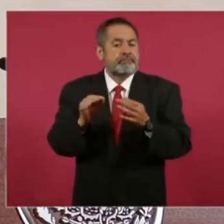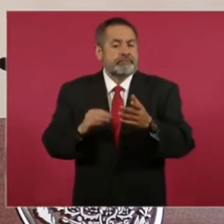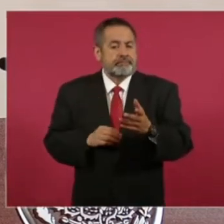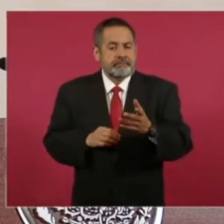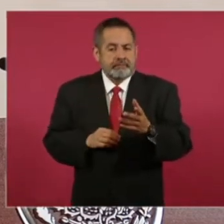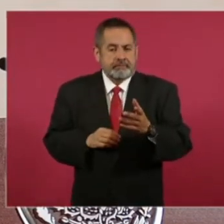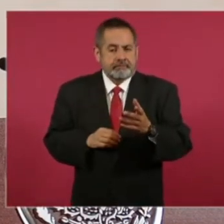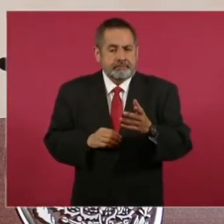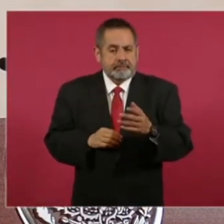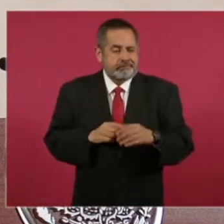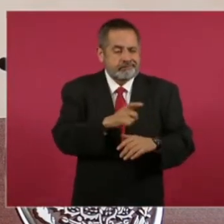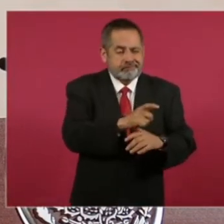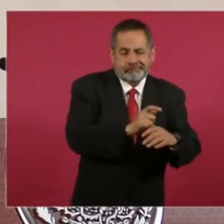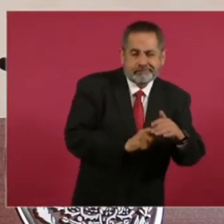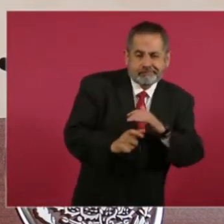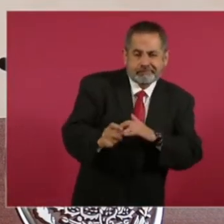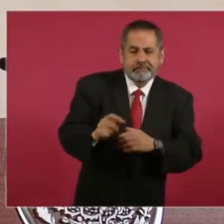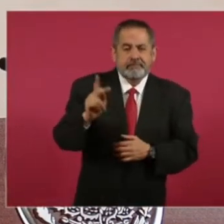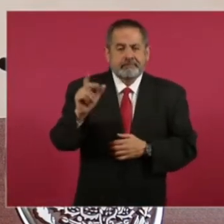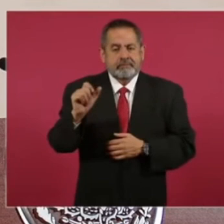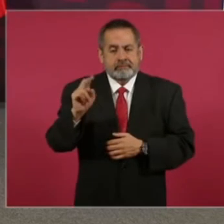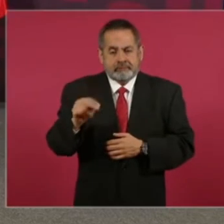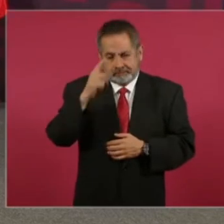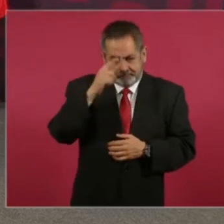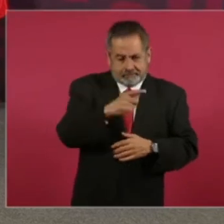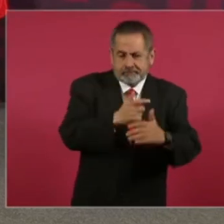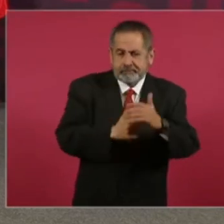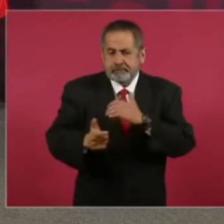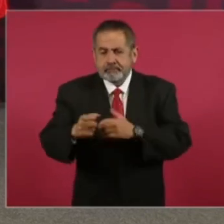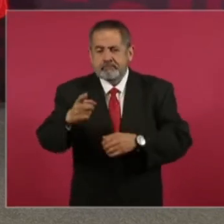les dieron dinero a los panistas para que votaran